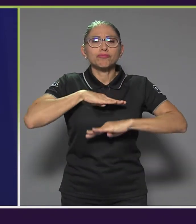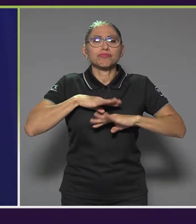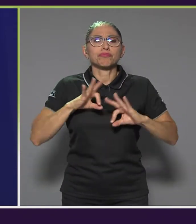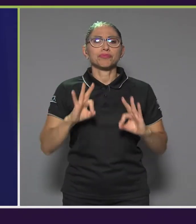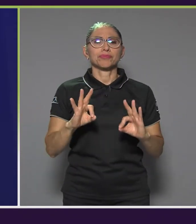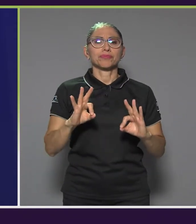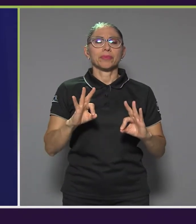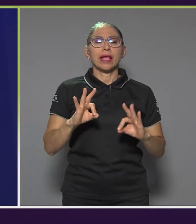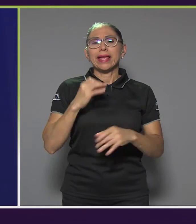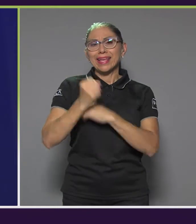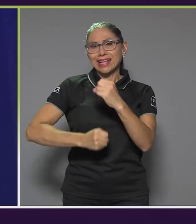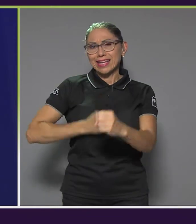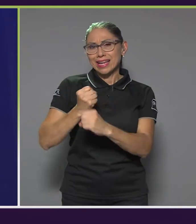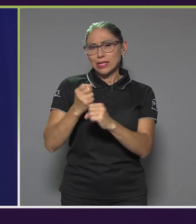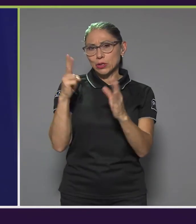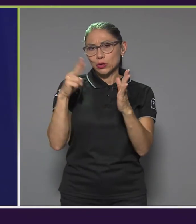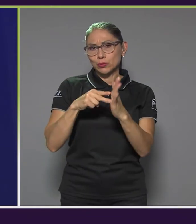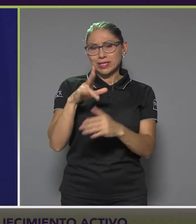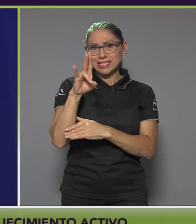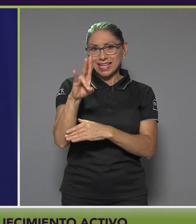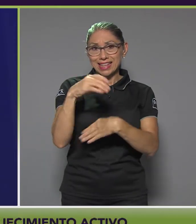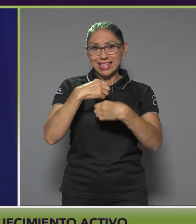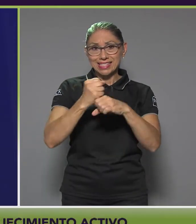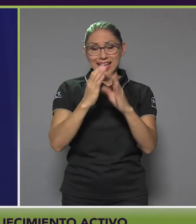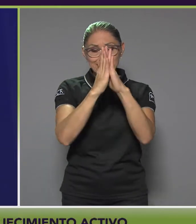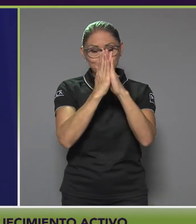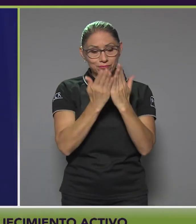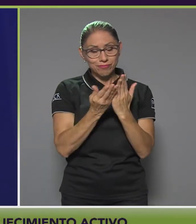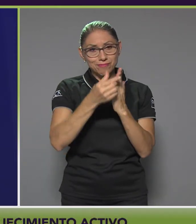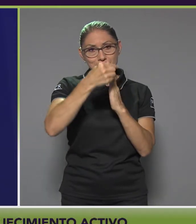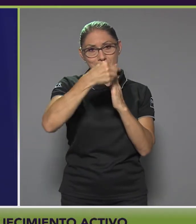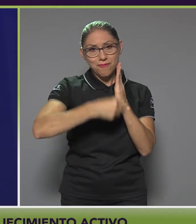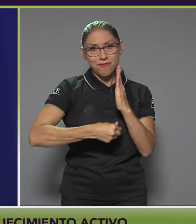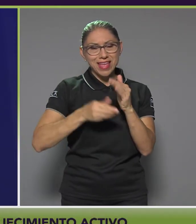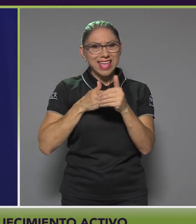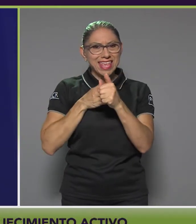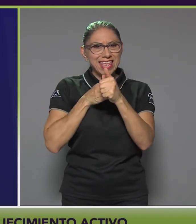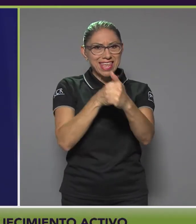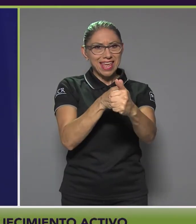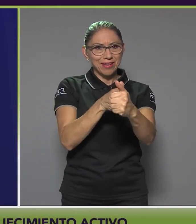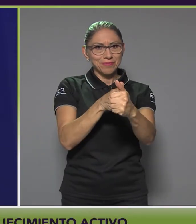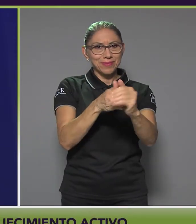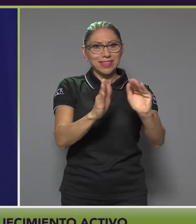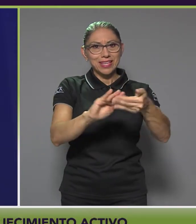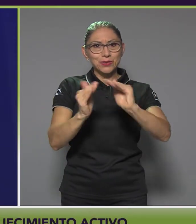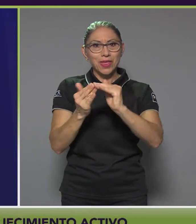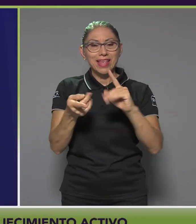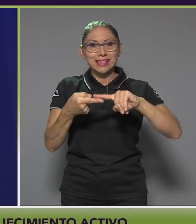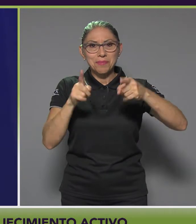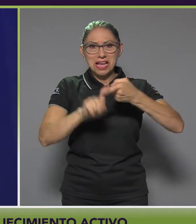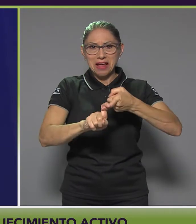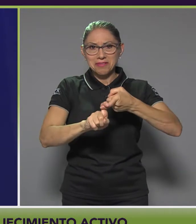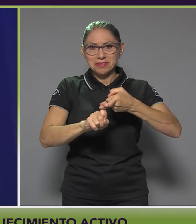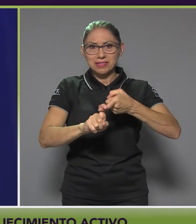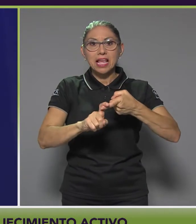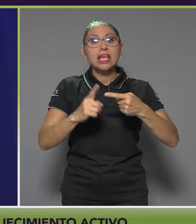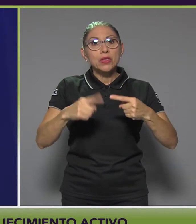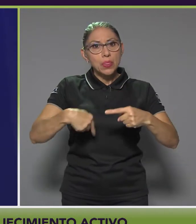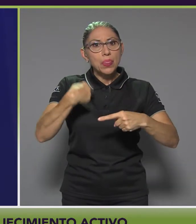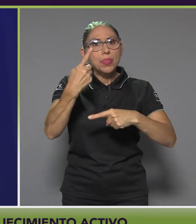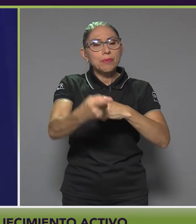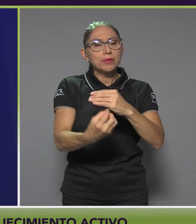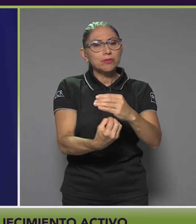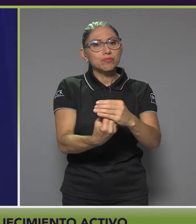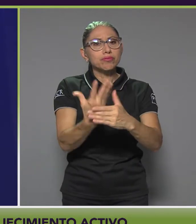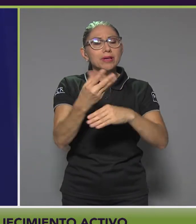sacan lo que es la guía de ciudades amigables, 2006-2007, y seguido a esto generan la red de